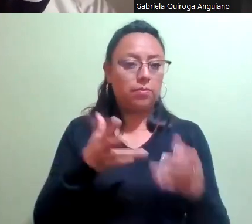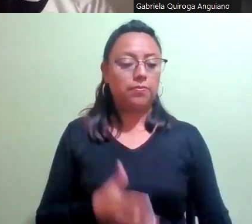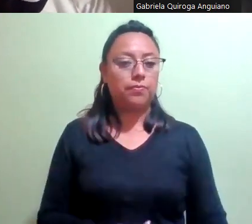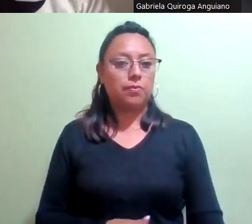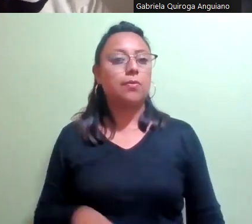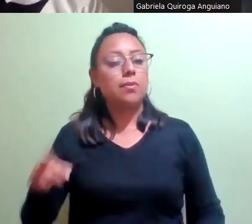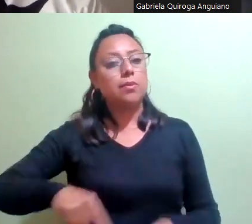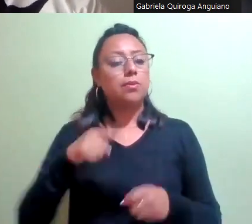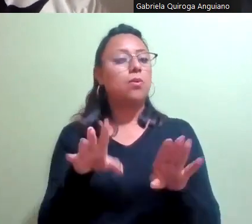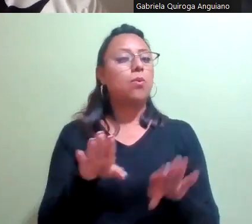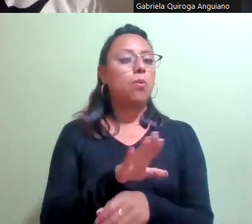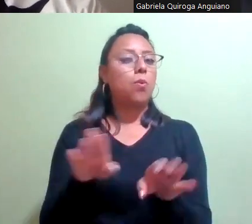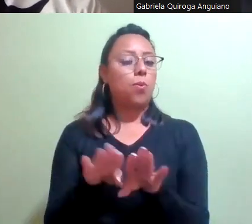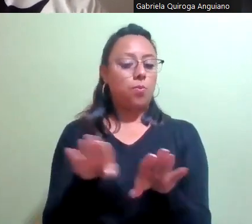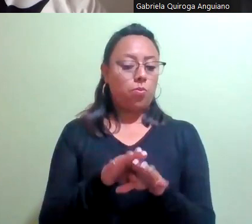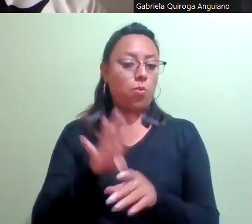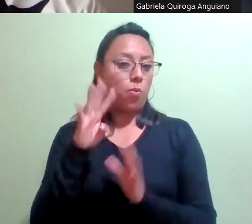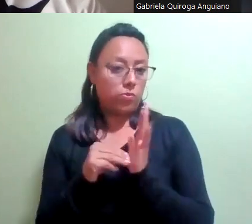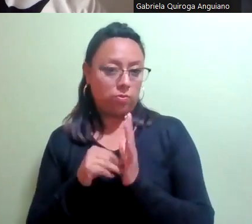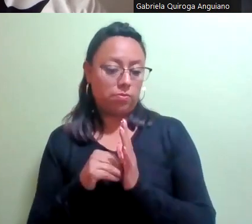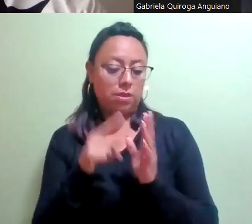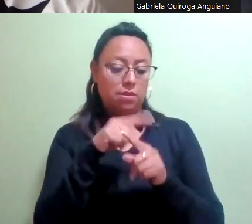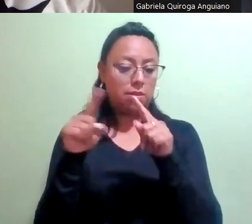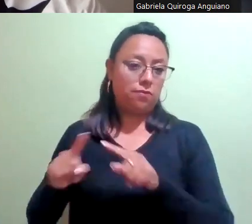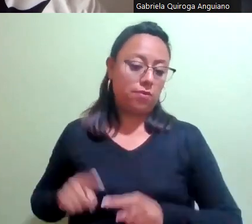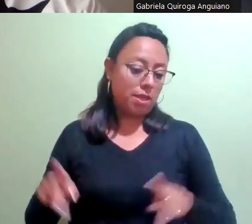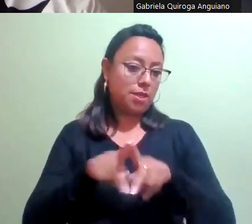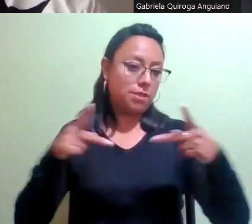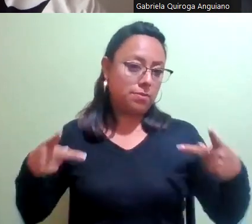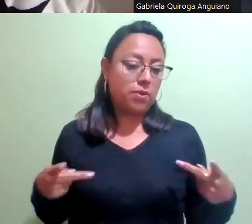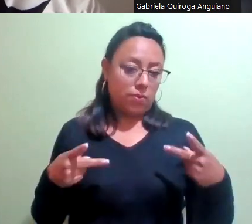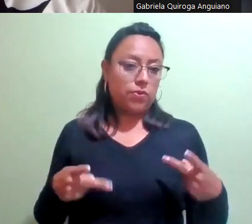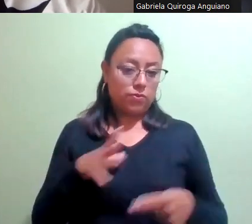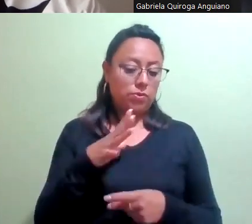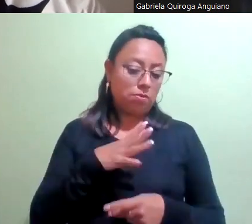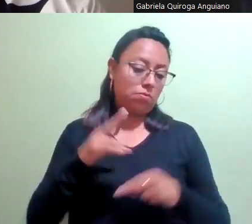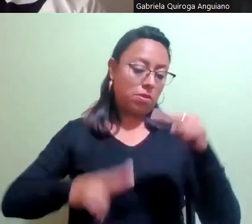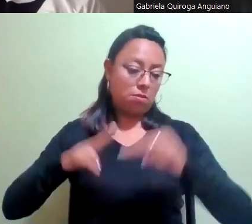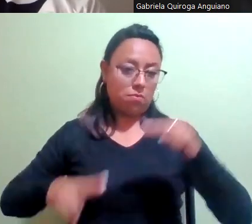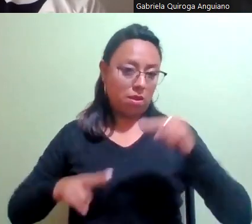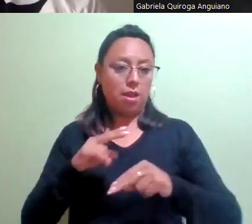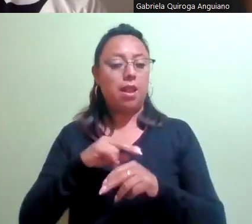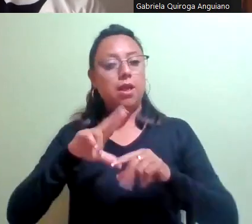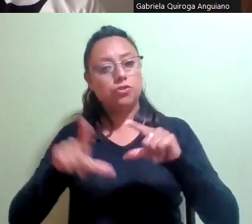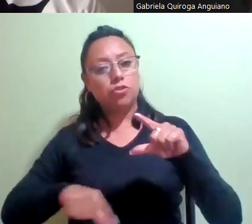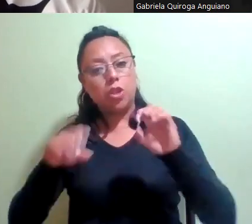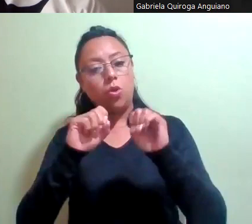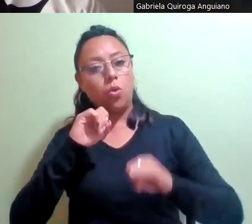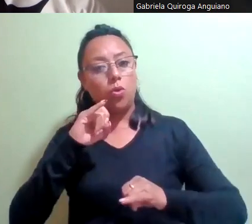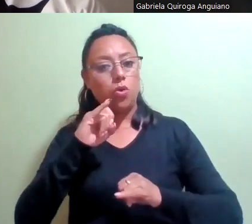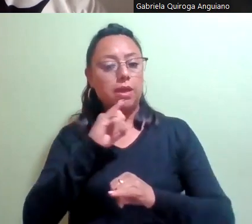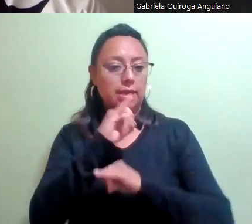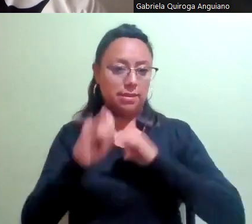aparecido en más de cuatro mil artículos periodísticos a nivel nacional e internacional. Terés Estrada